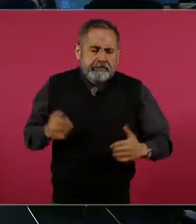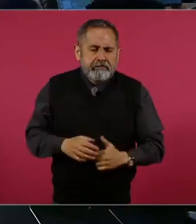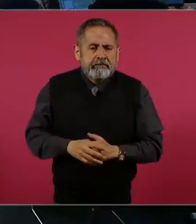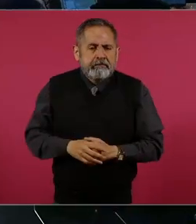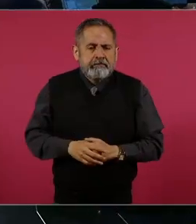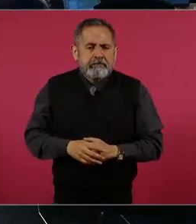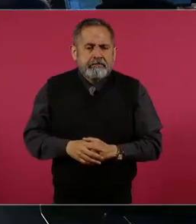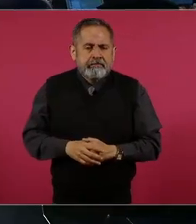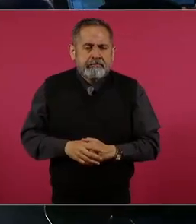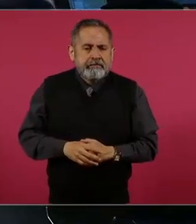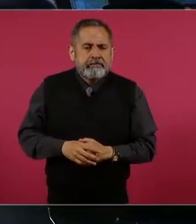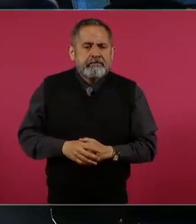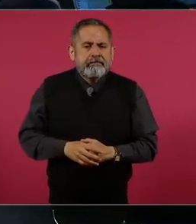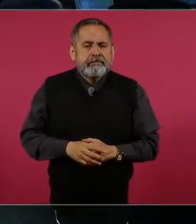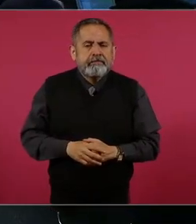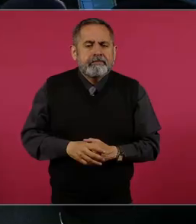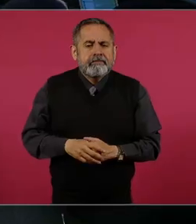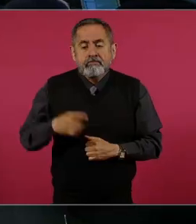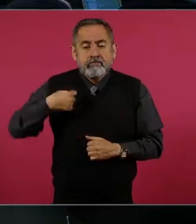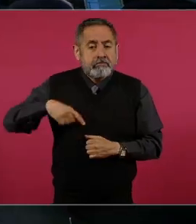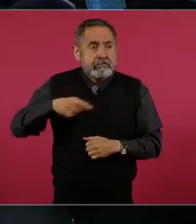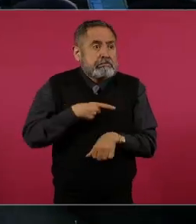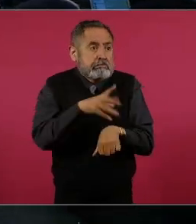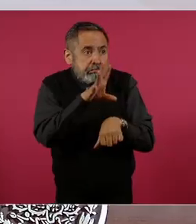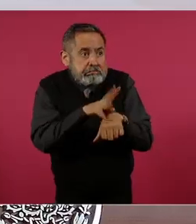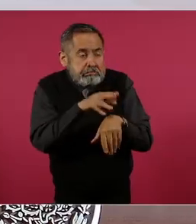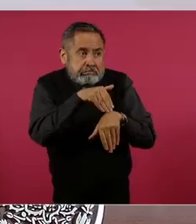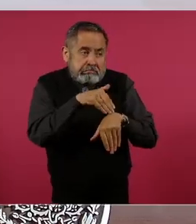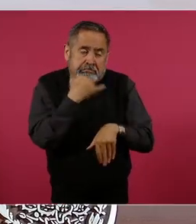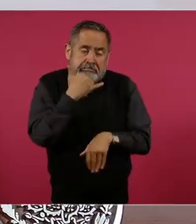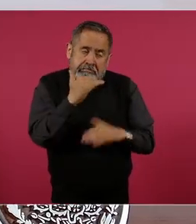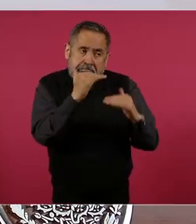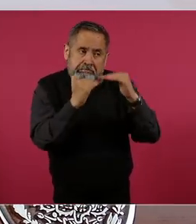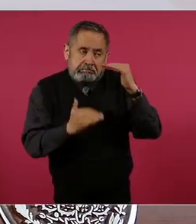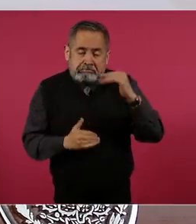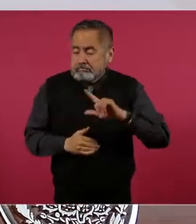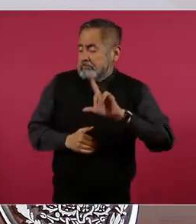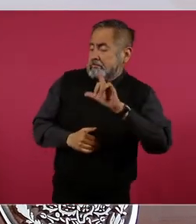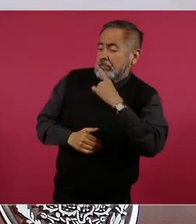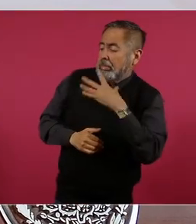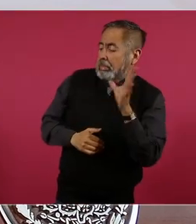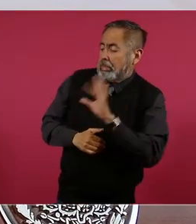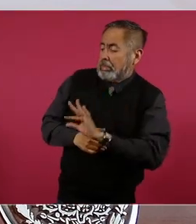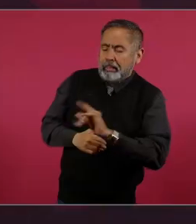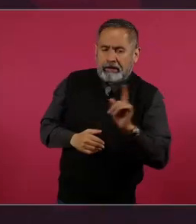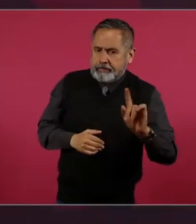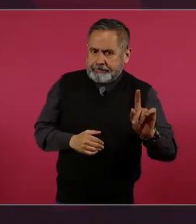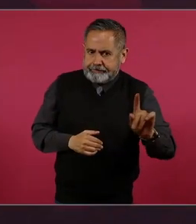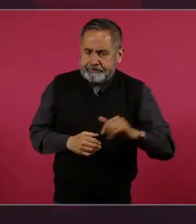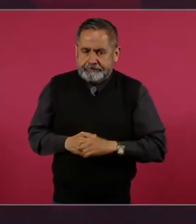no permitimos la subordinación